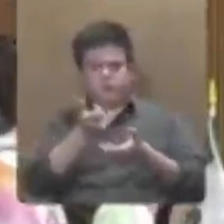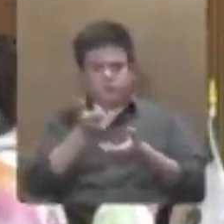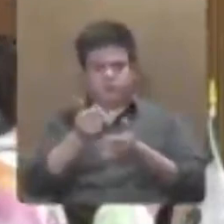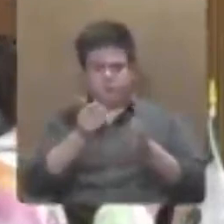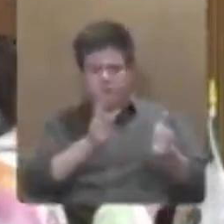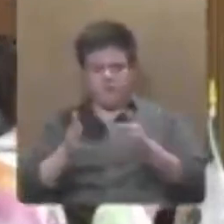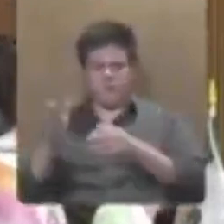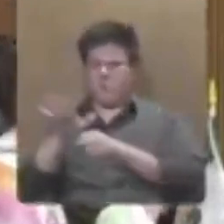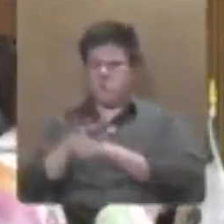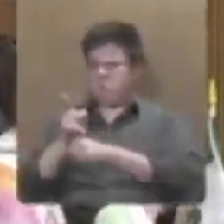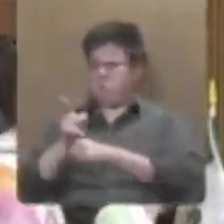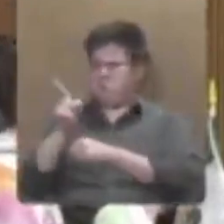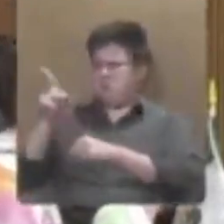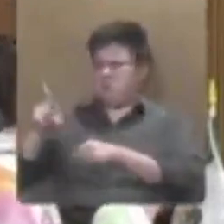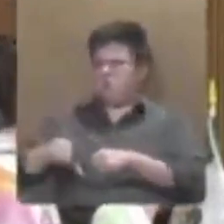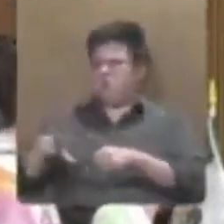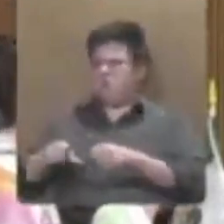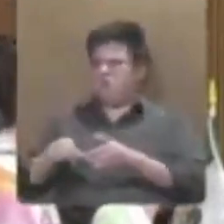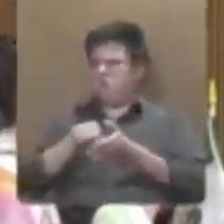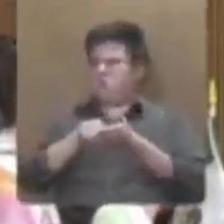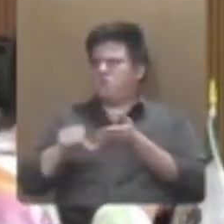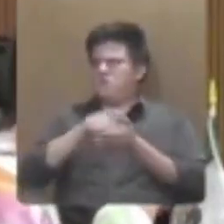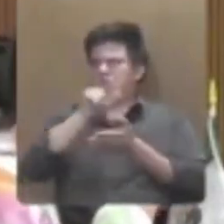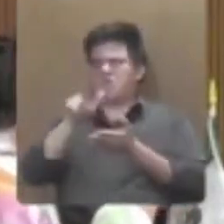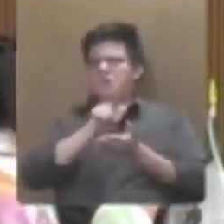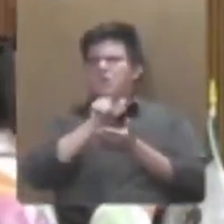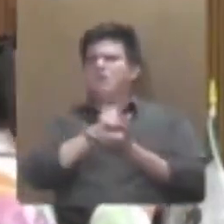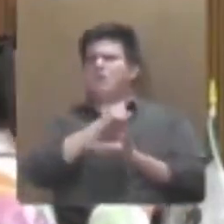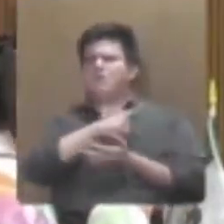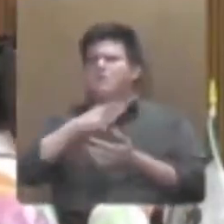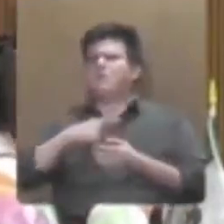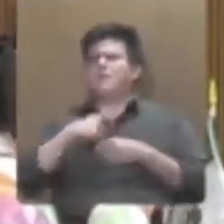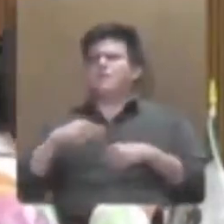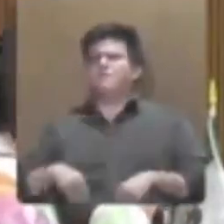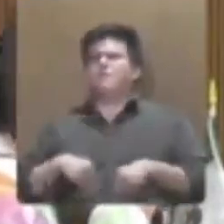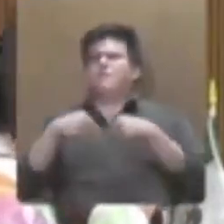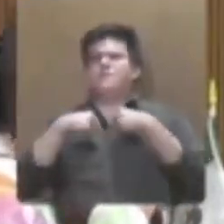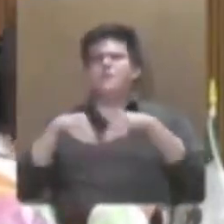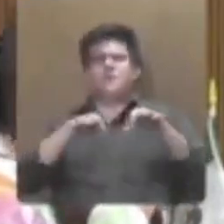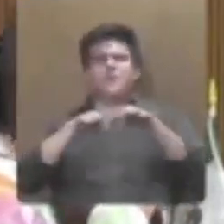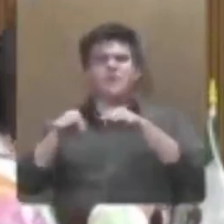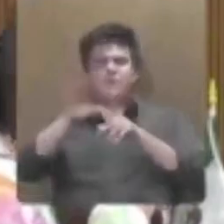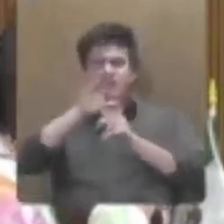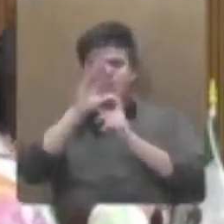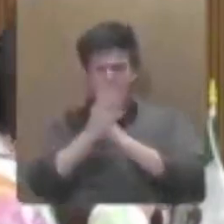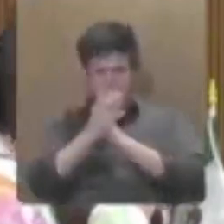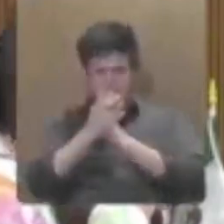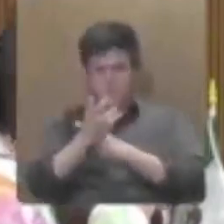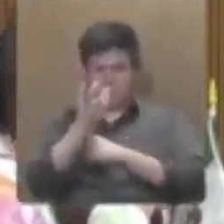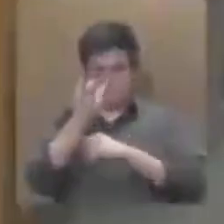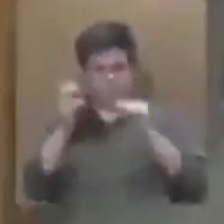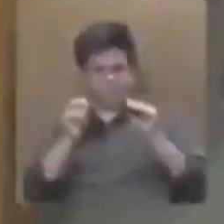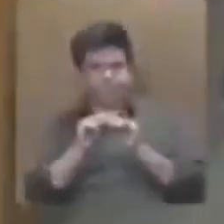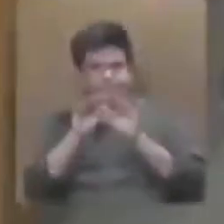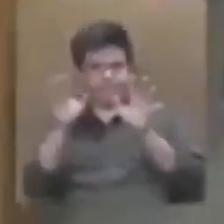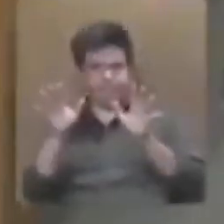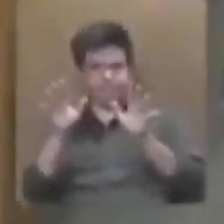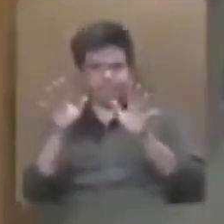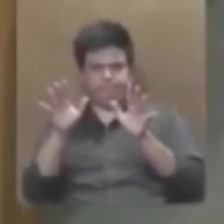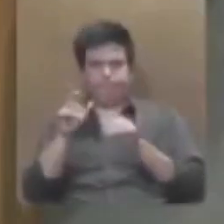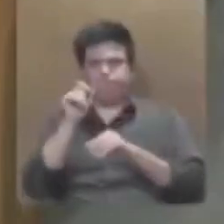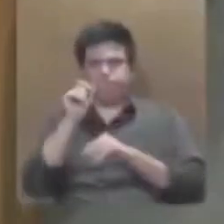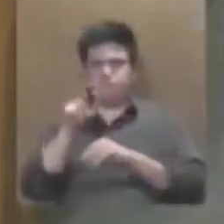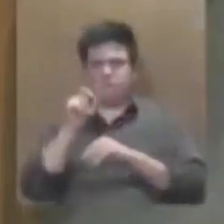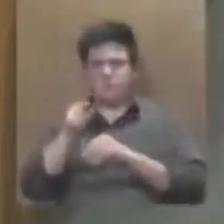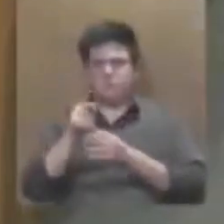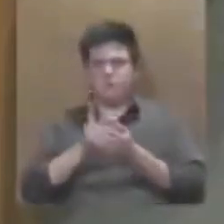a vetar las leyes que tienen que ver con la vida interna y funcionamiento del congreso eso evidentemente es